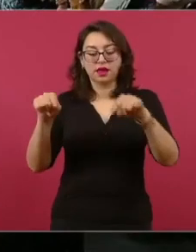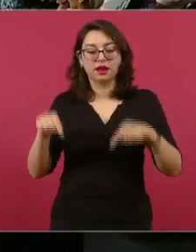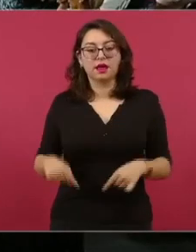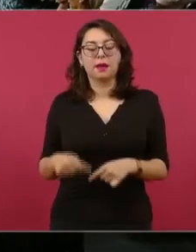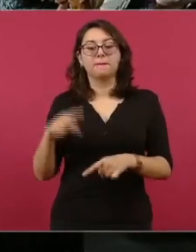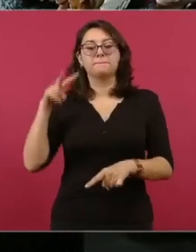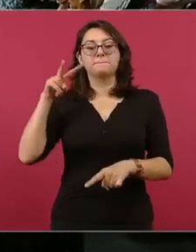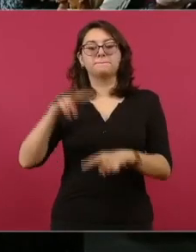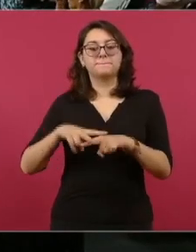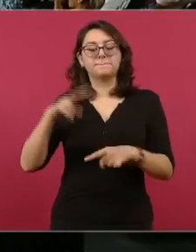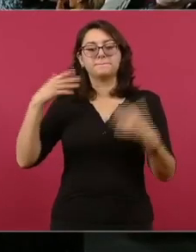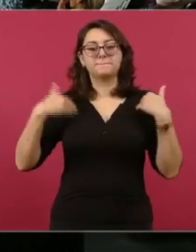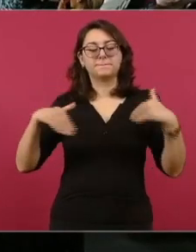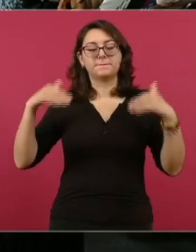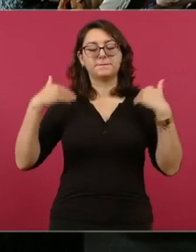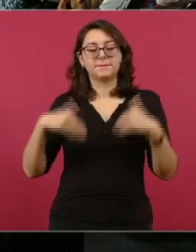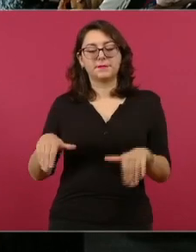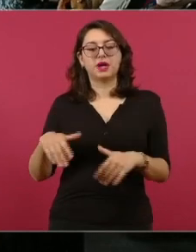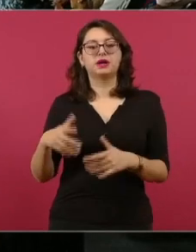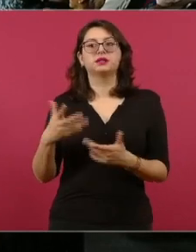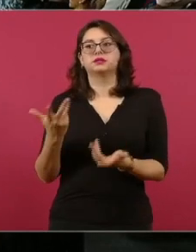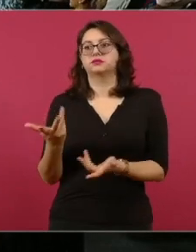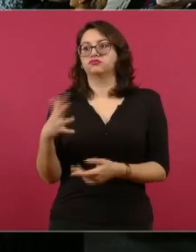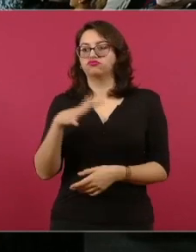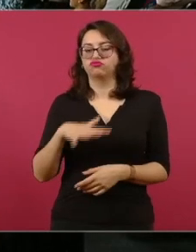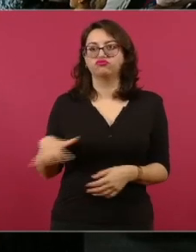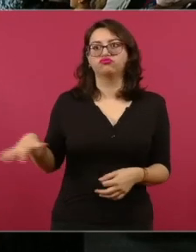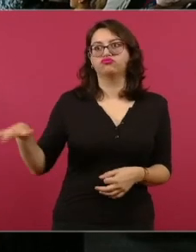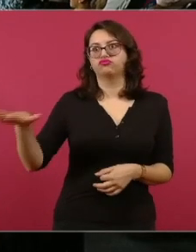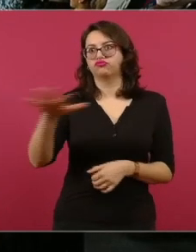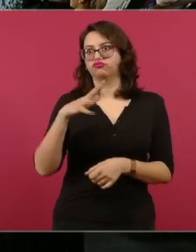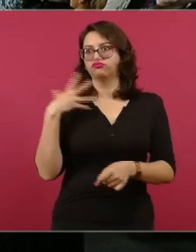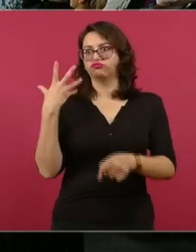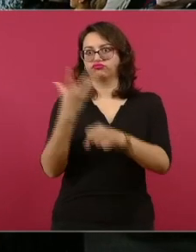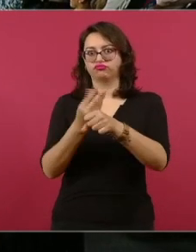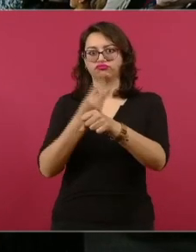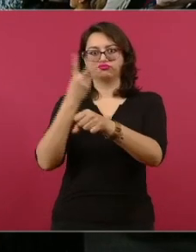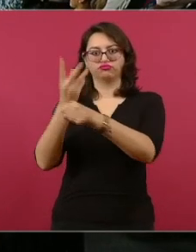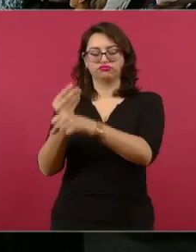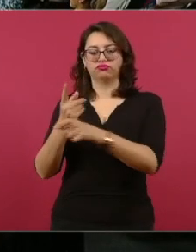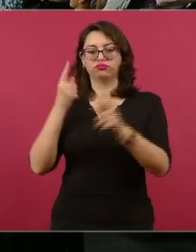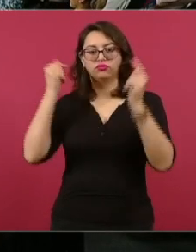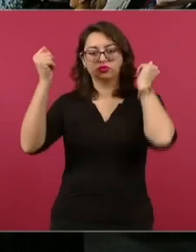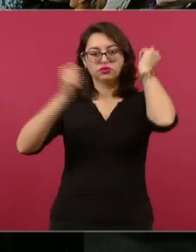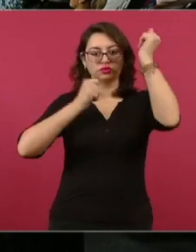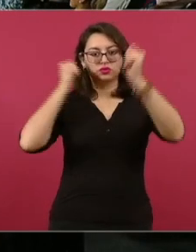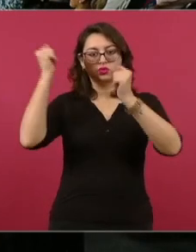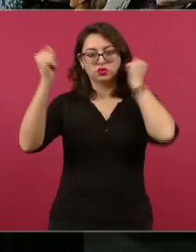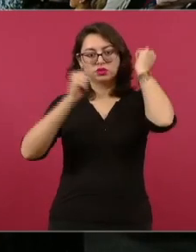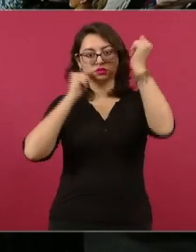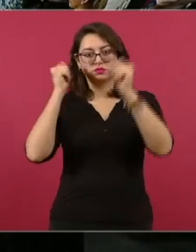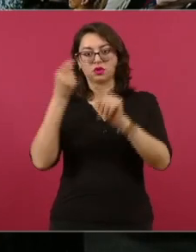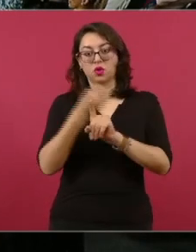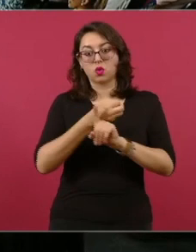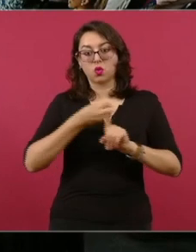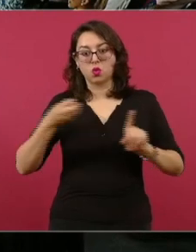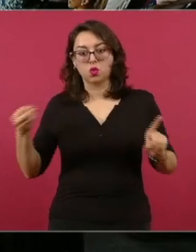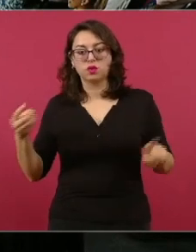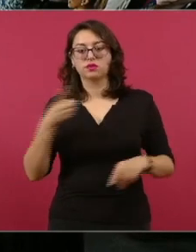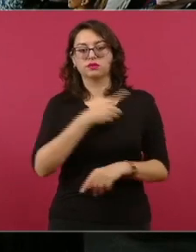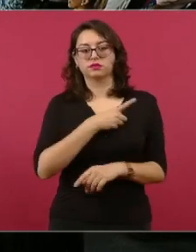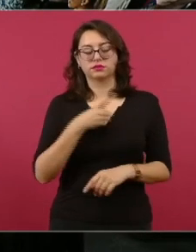y se está ordenando todo el desarrollo turístico. Mira, este Acumal,